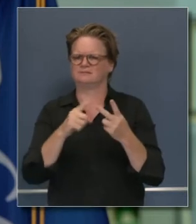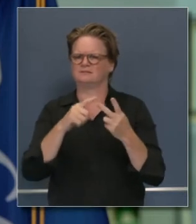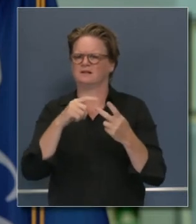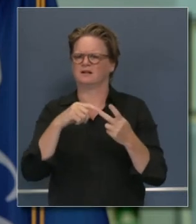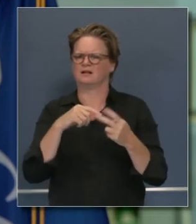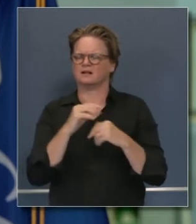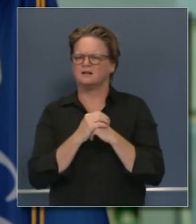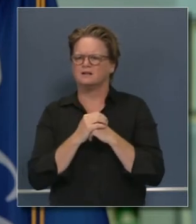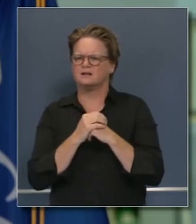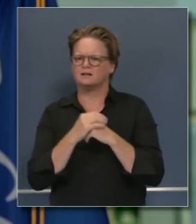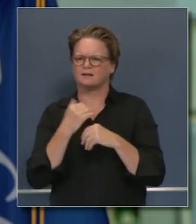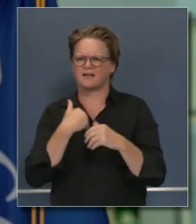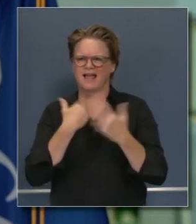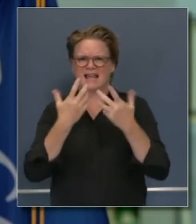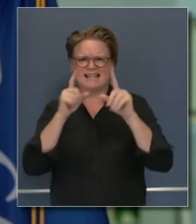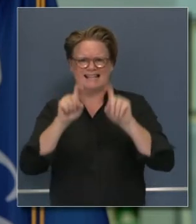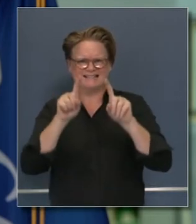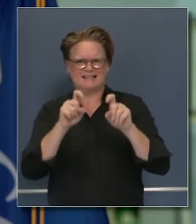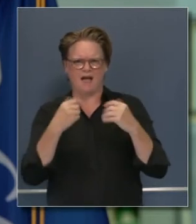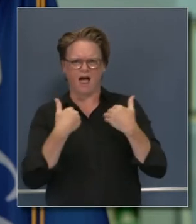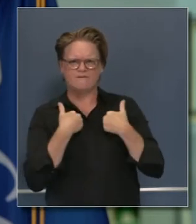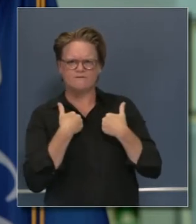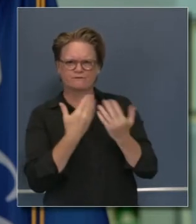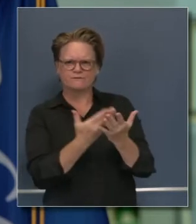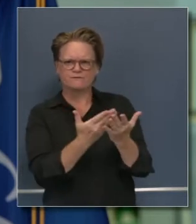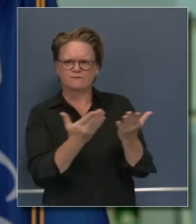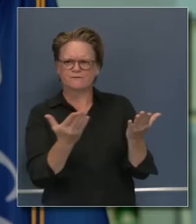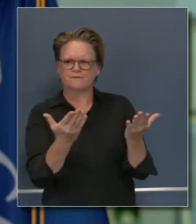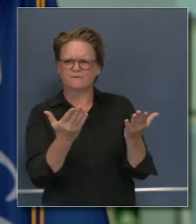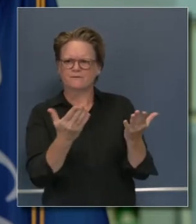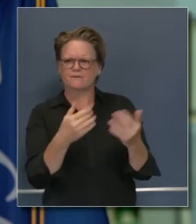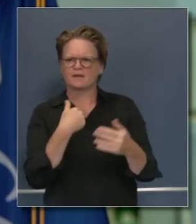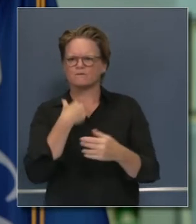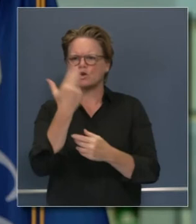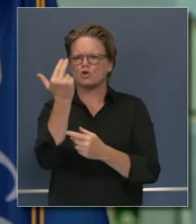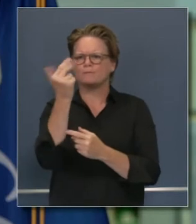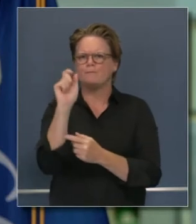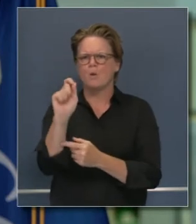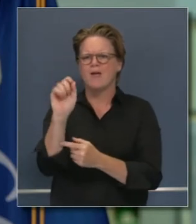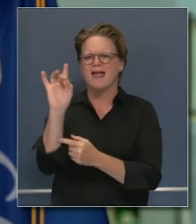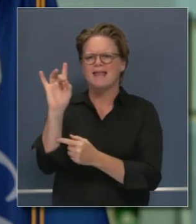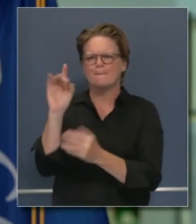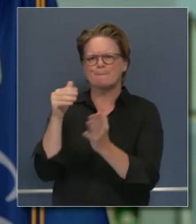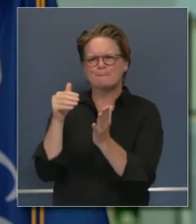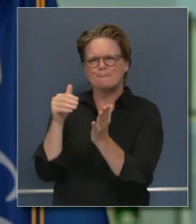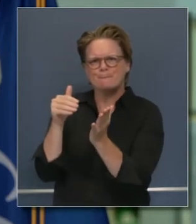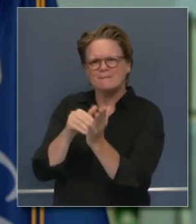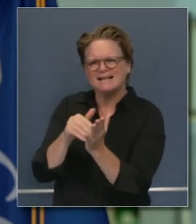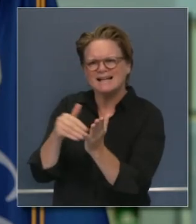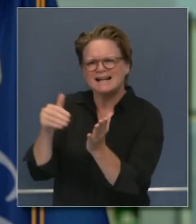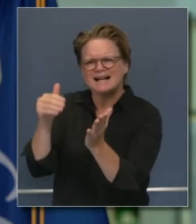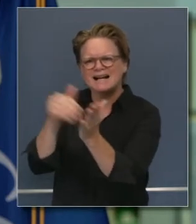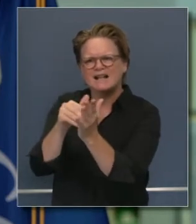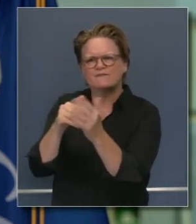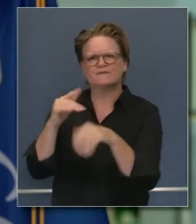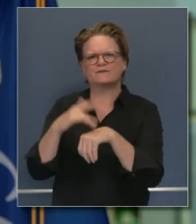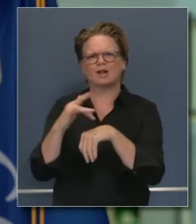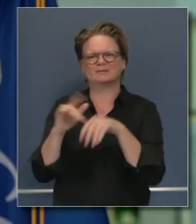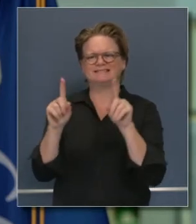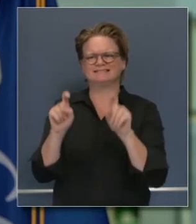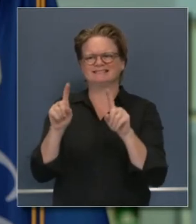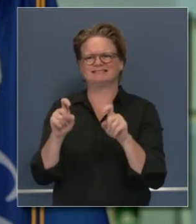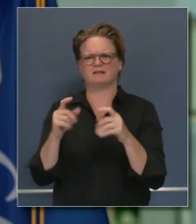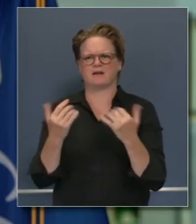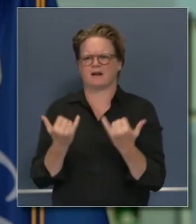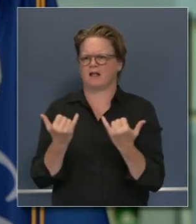transporte de las pruebas tenemos 3.8 millones en nuestro inventario eso está en